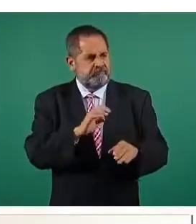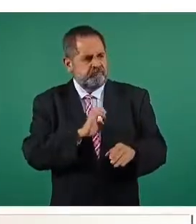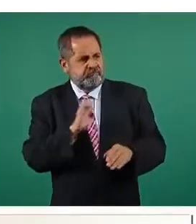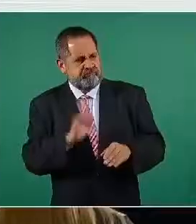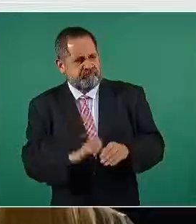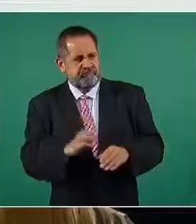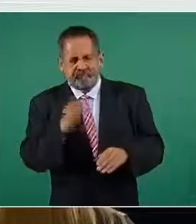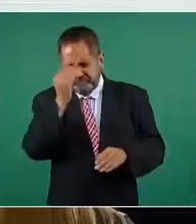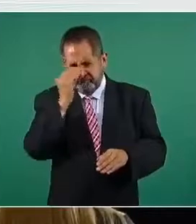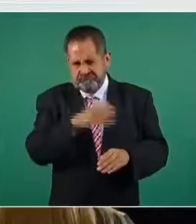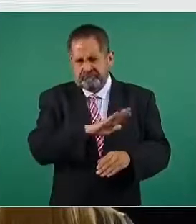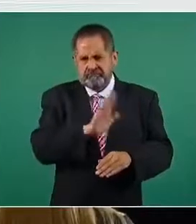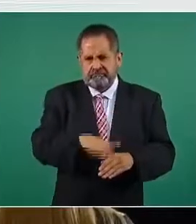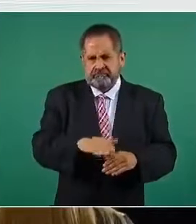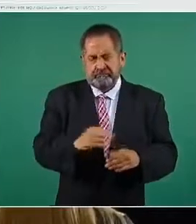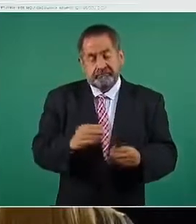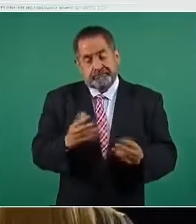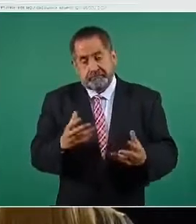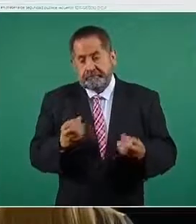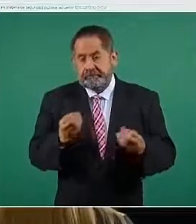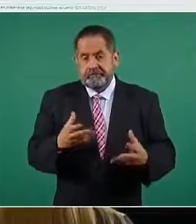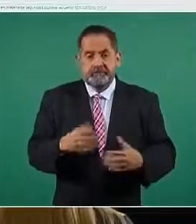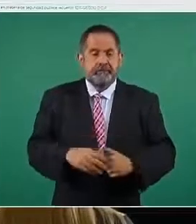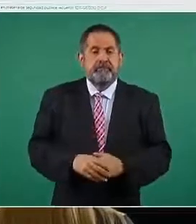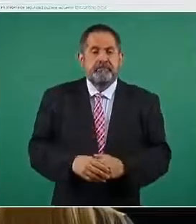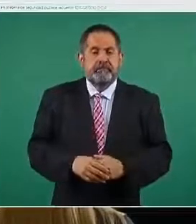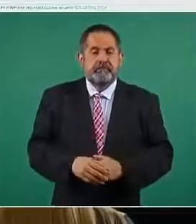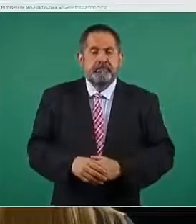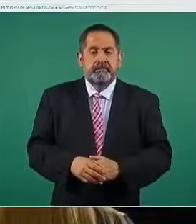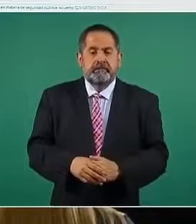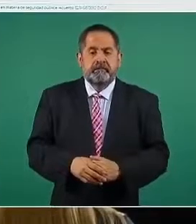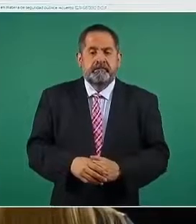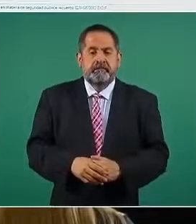en nuestro país. Adelante, por favor.